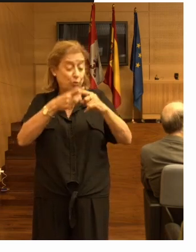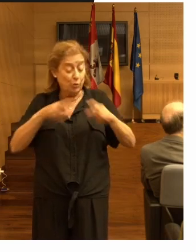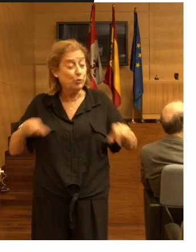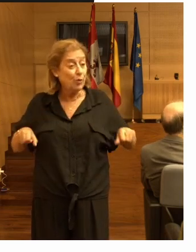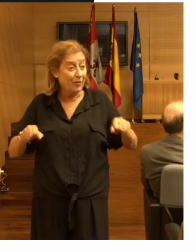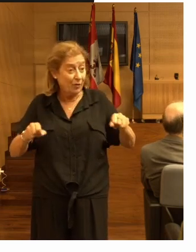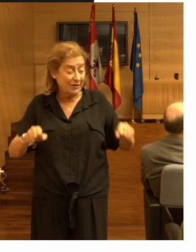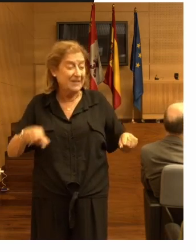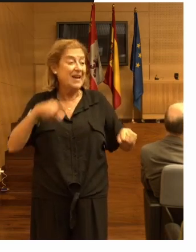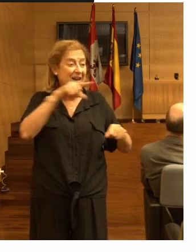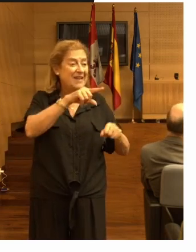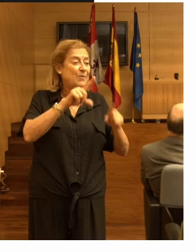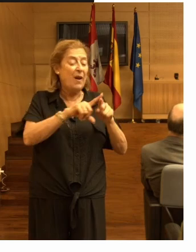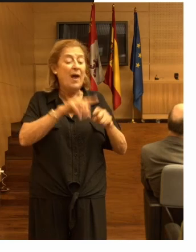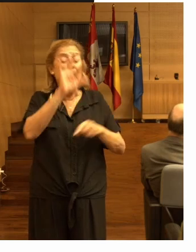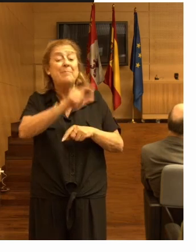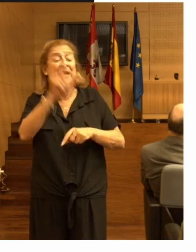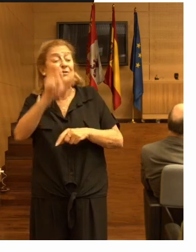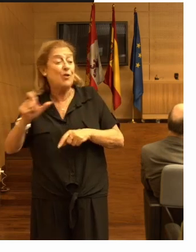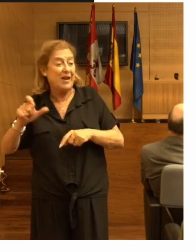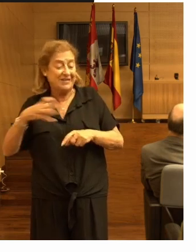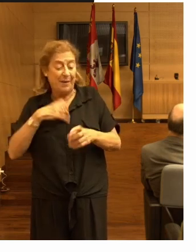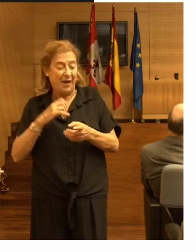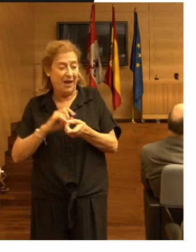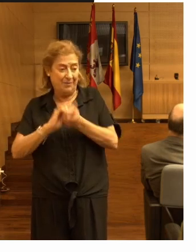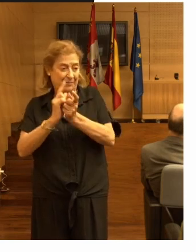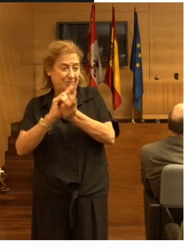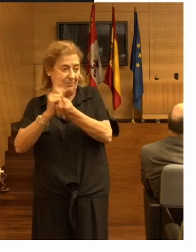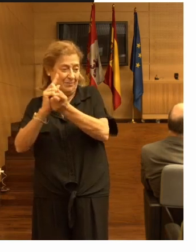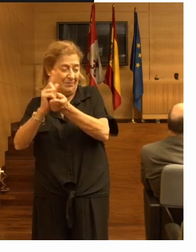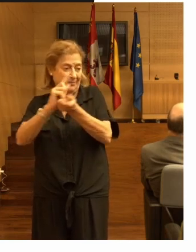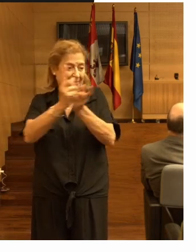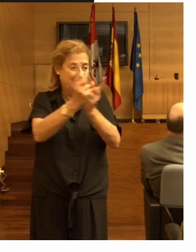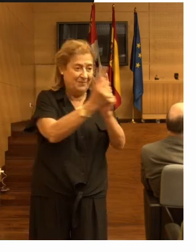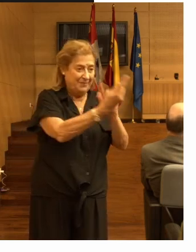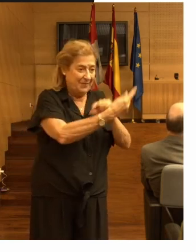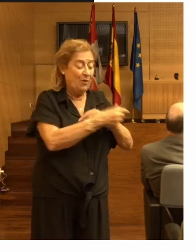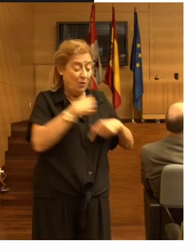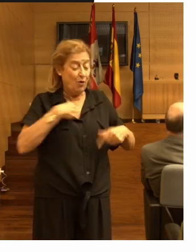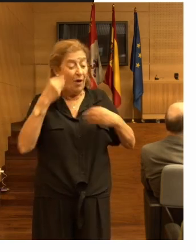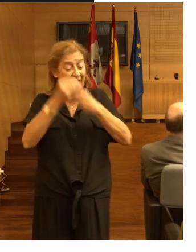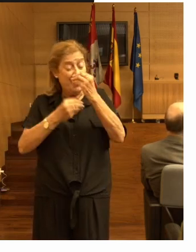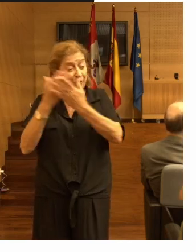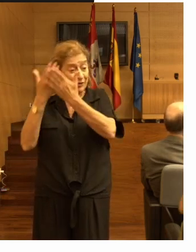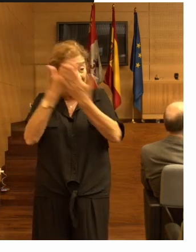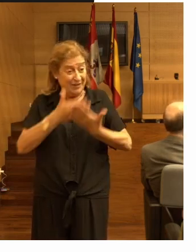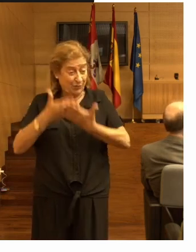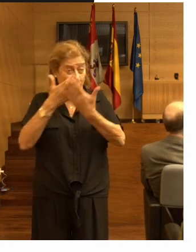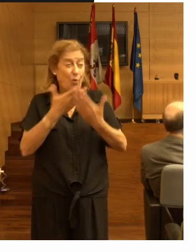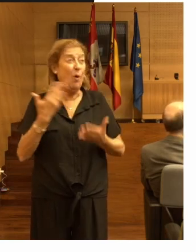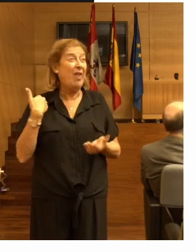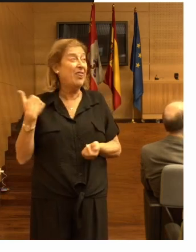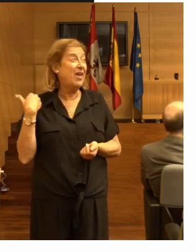rotación de personal cuando hicimos el estudio de sostenibilidad hace